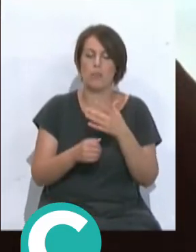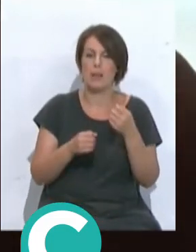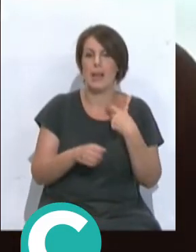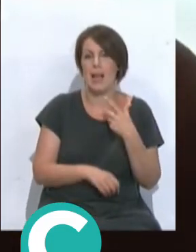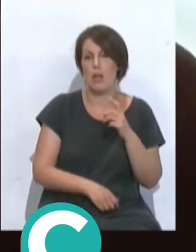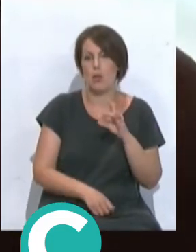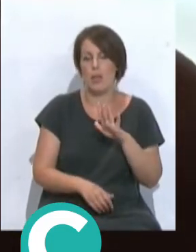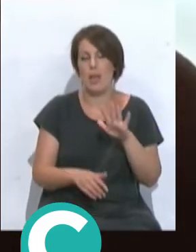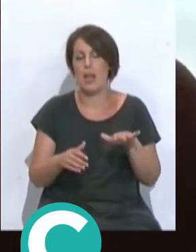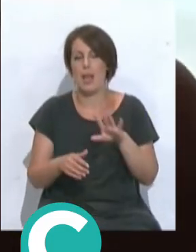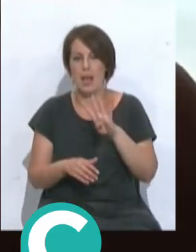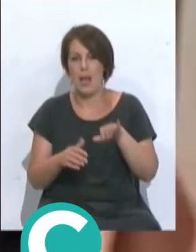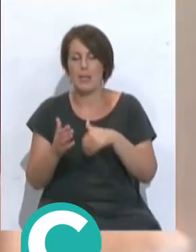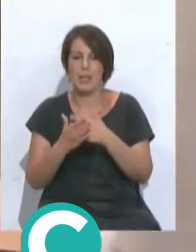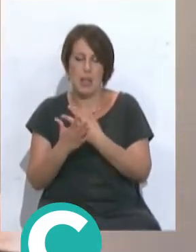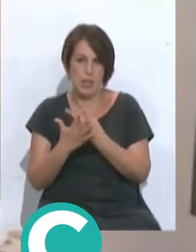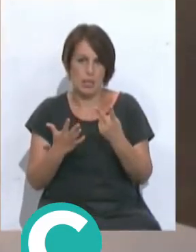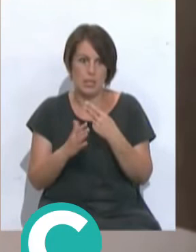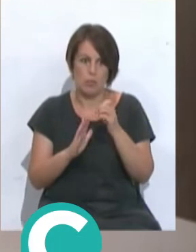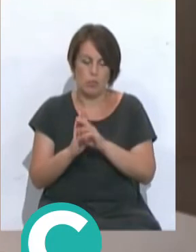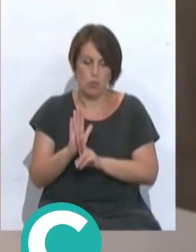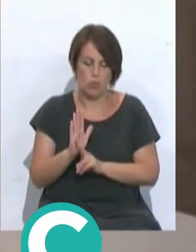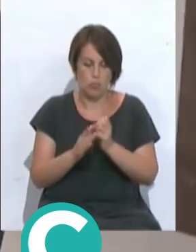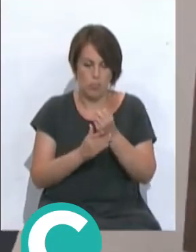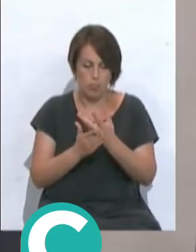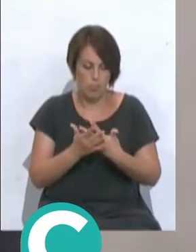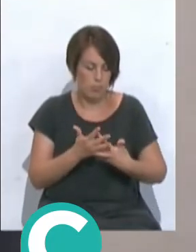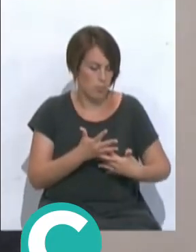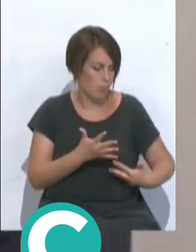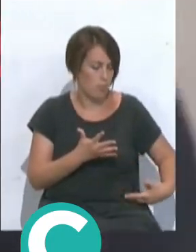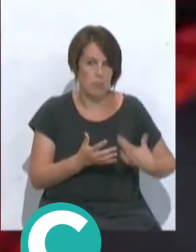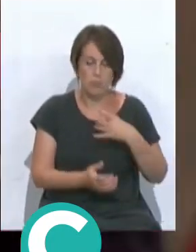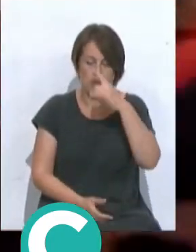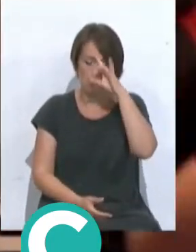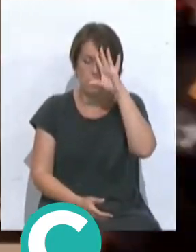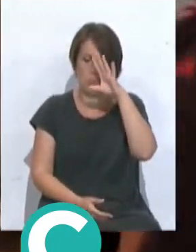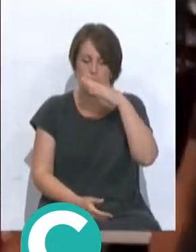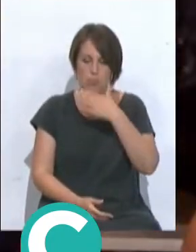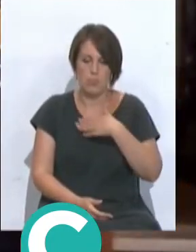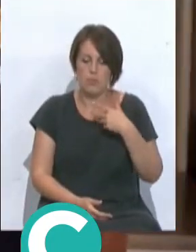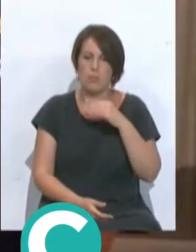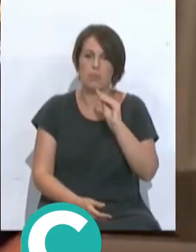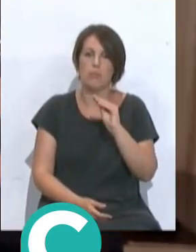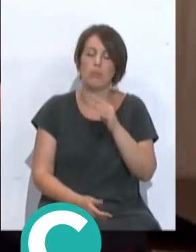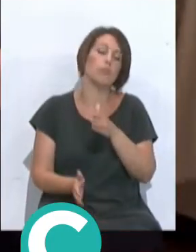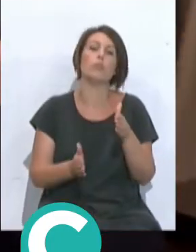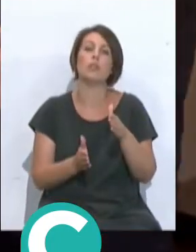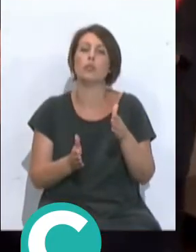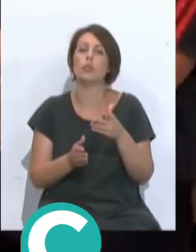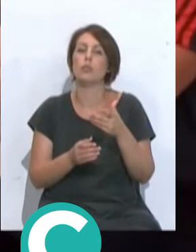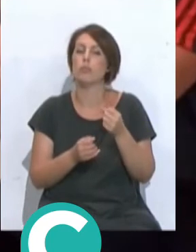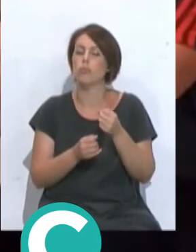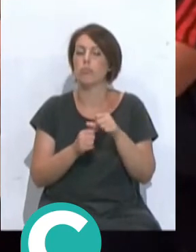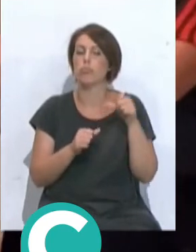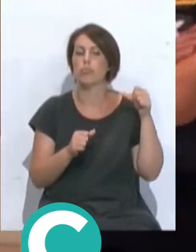la 17 la verdad es que es un currículum realmente impresionante y te quería cuestionar ¿en qué momento de toda la